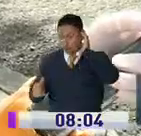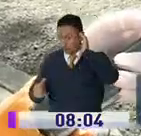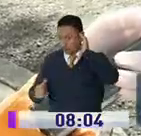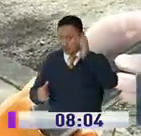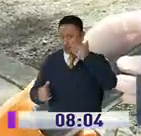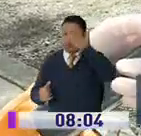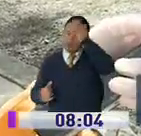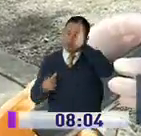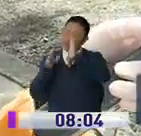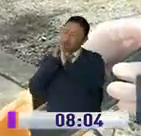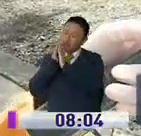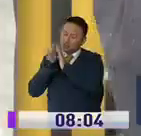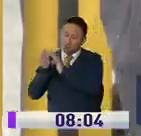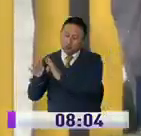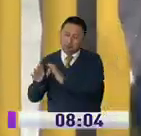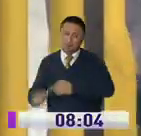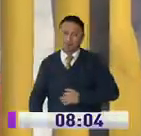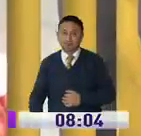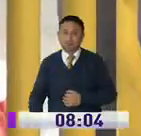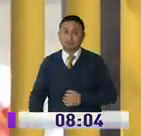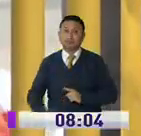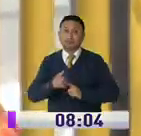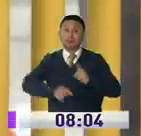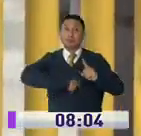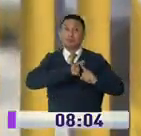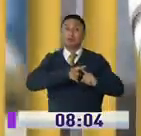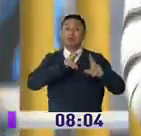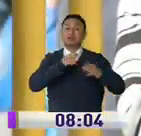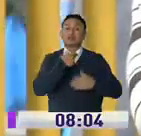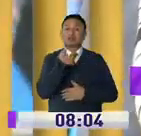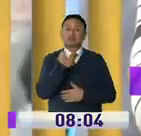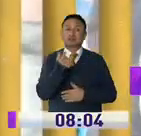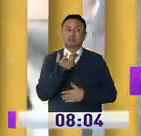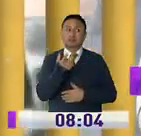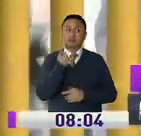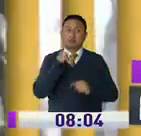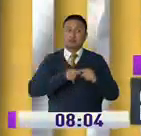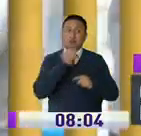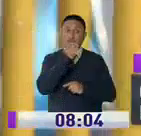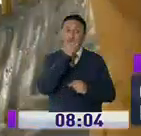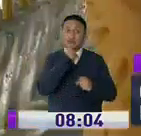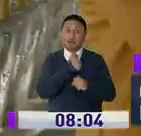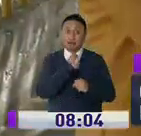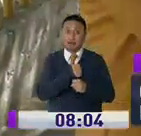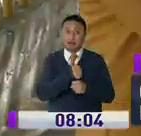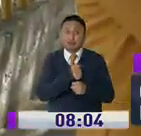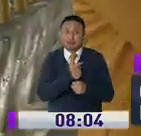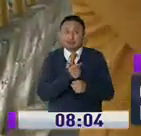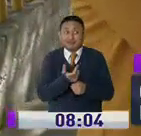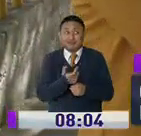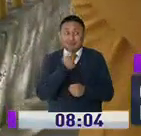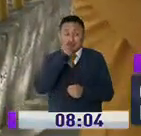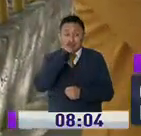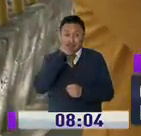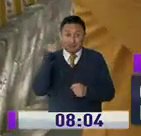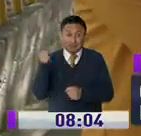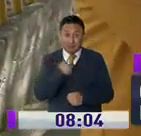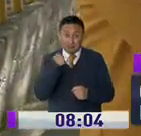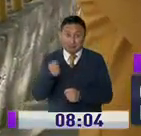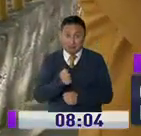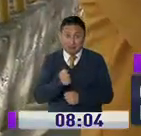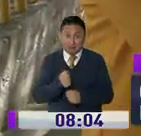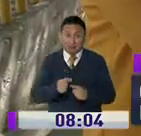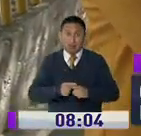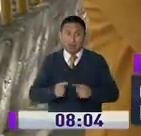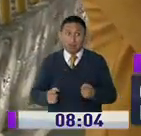queridos de San Padre. A esto se suma el tema económico, no ha podido ir a trabajar, es empleada doméstica, sin